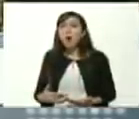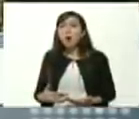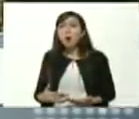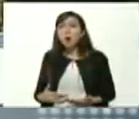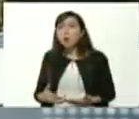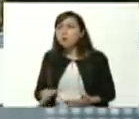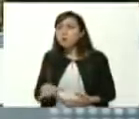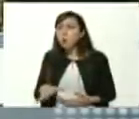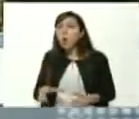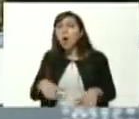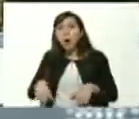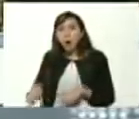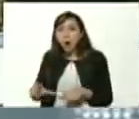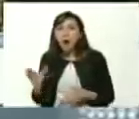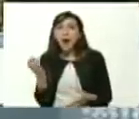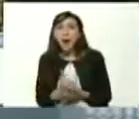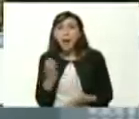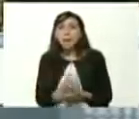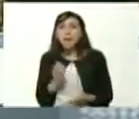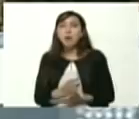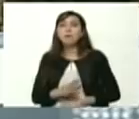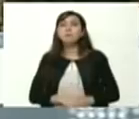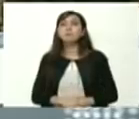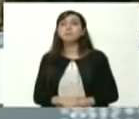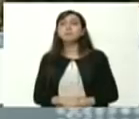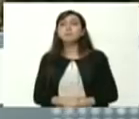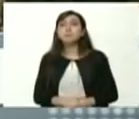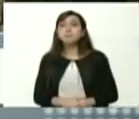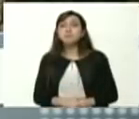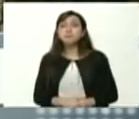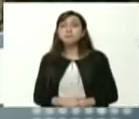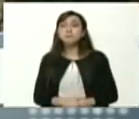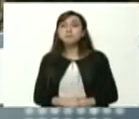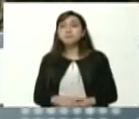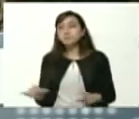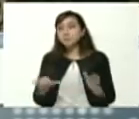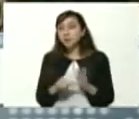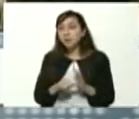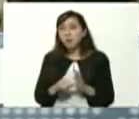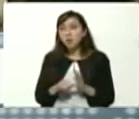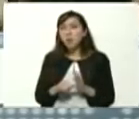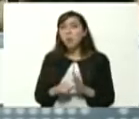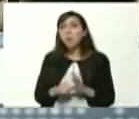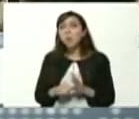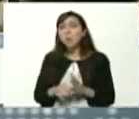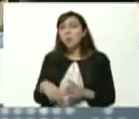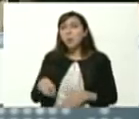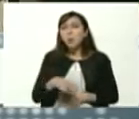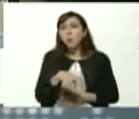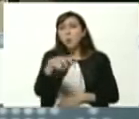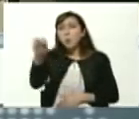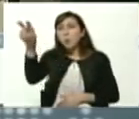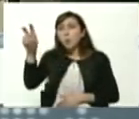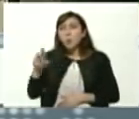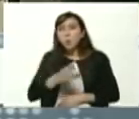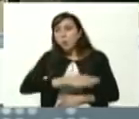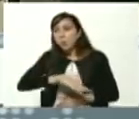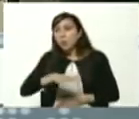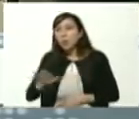ahí en propatria casi en las puertas de la subida hacia el amparo